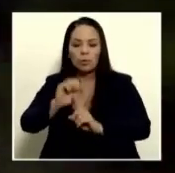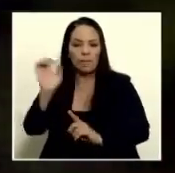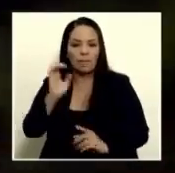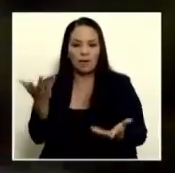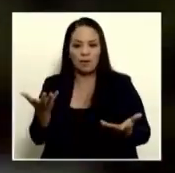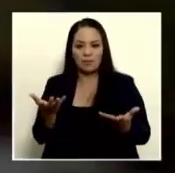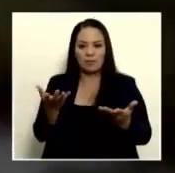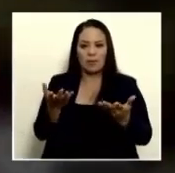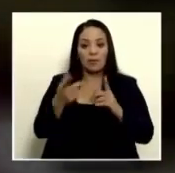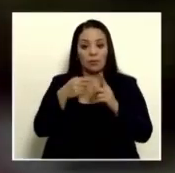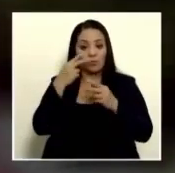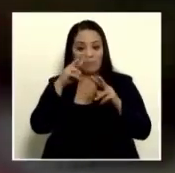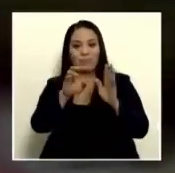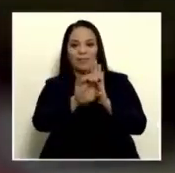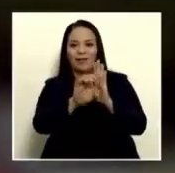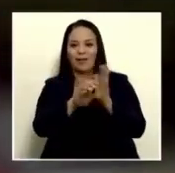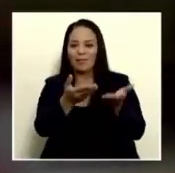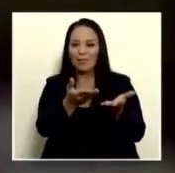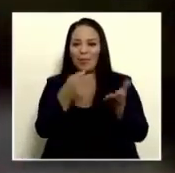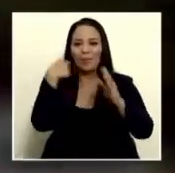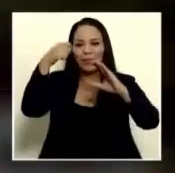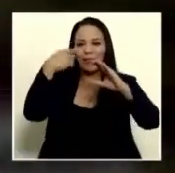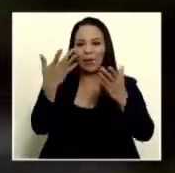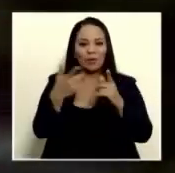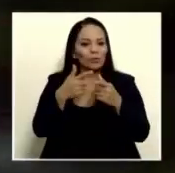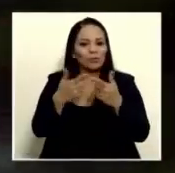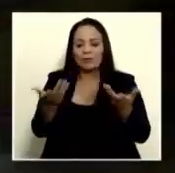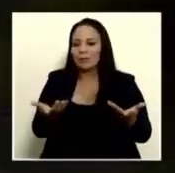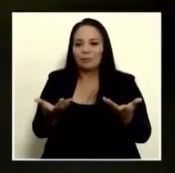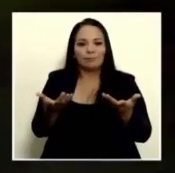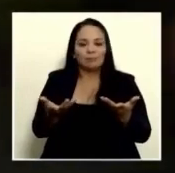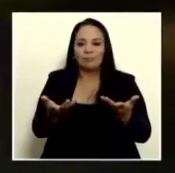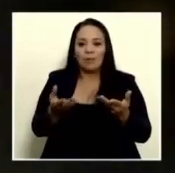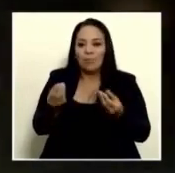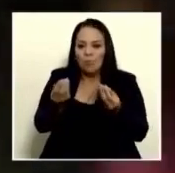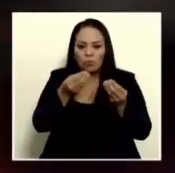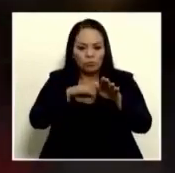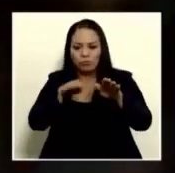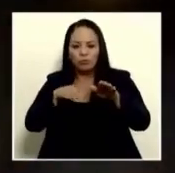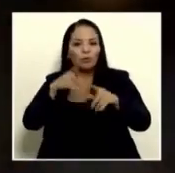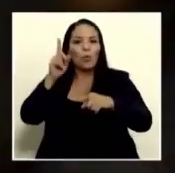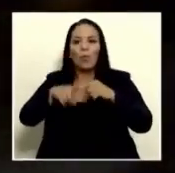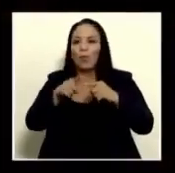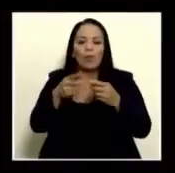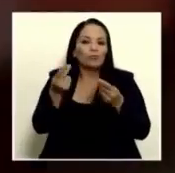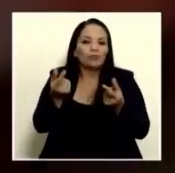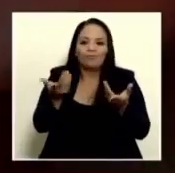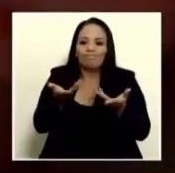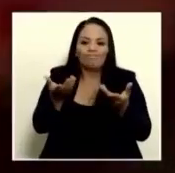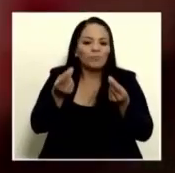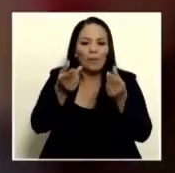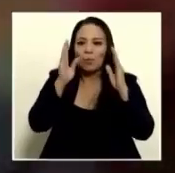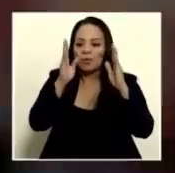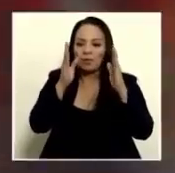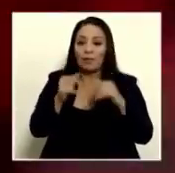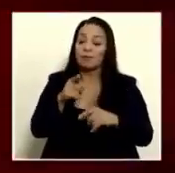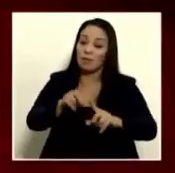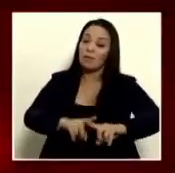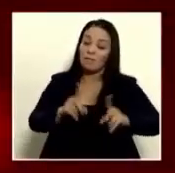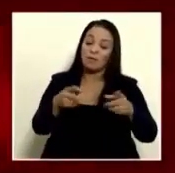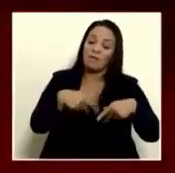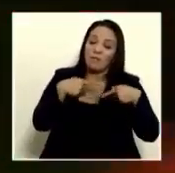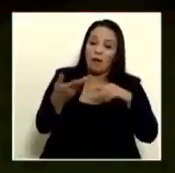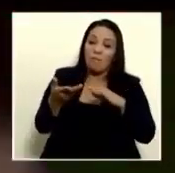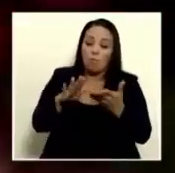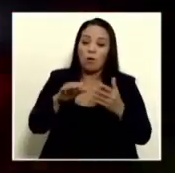claros y concretos como estos, no podemos garantizar un adecuado tiempo de respuesta. E insisto, eso puede hacer la diferencia entre la